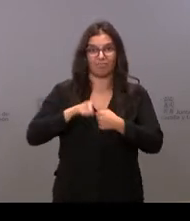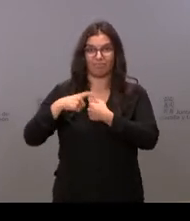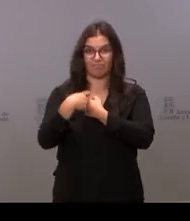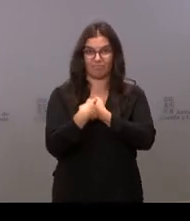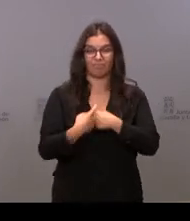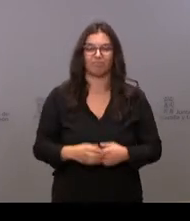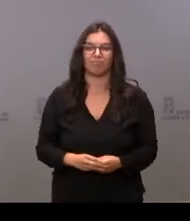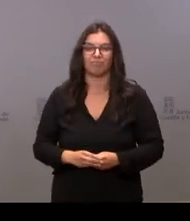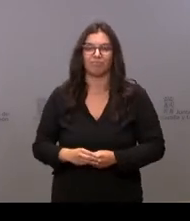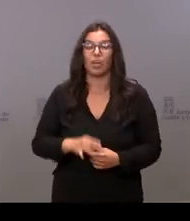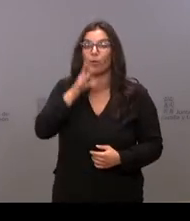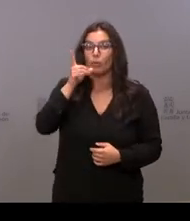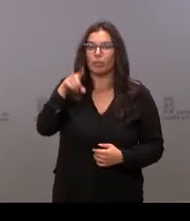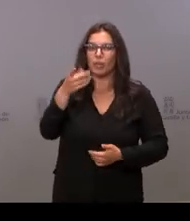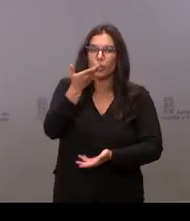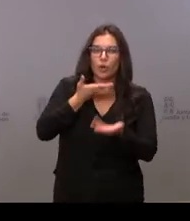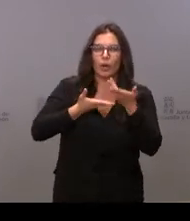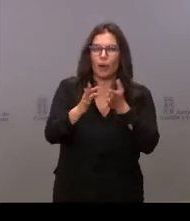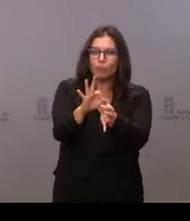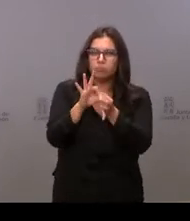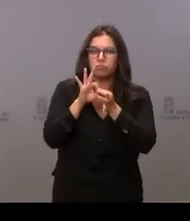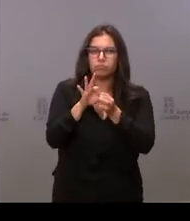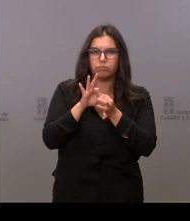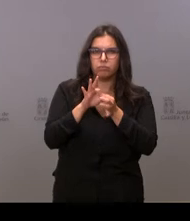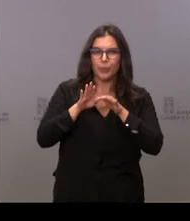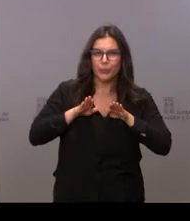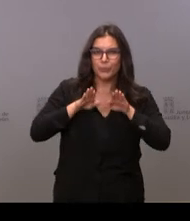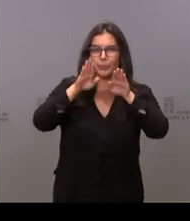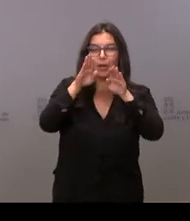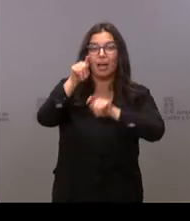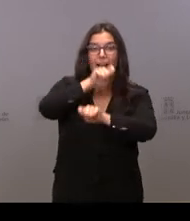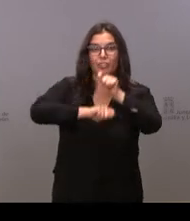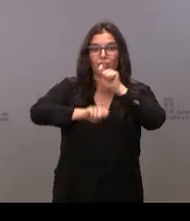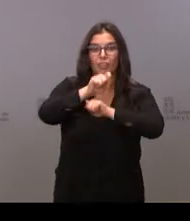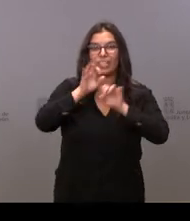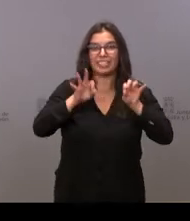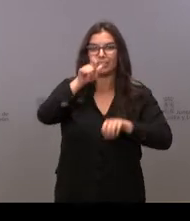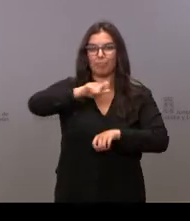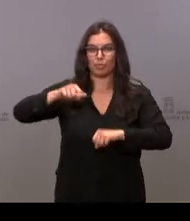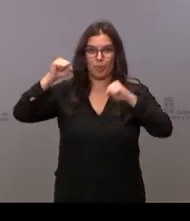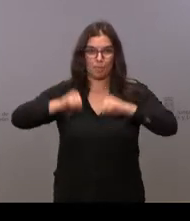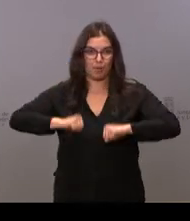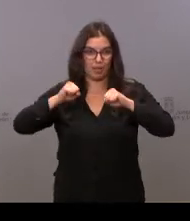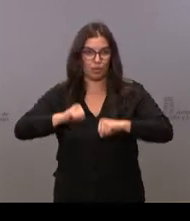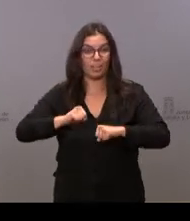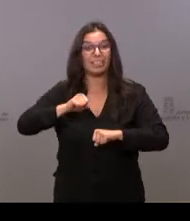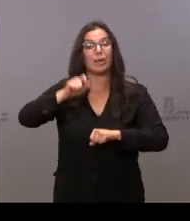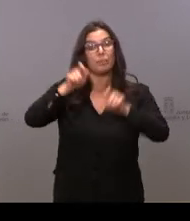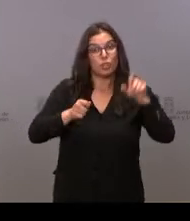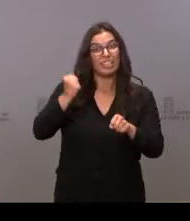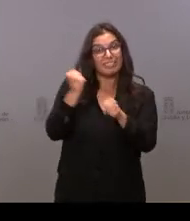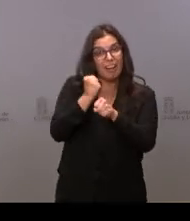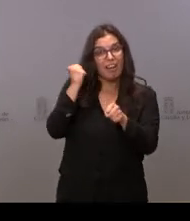Porque colaboramos codo con codo con las asociaciones de personas mayores, con los trabajadores